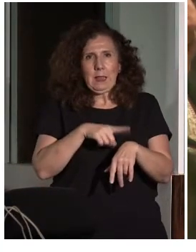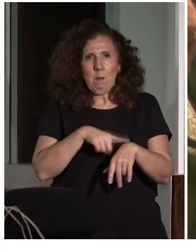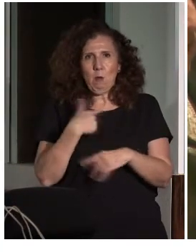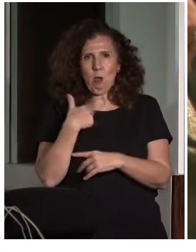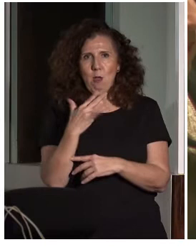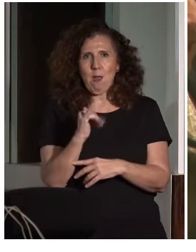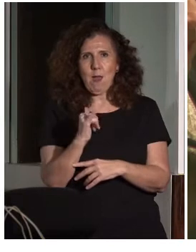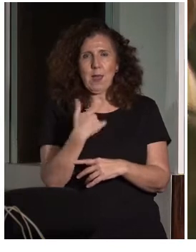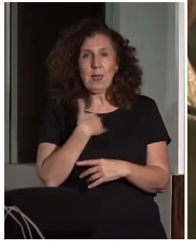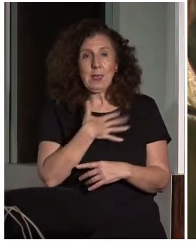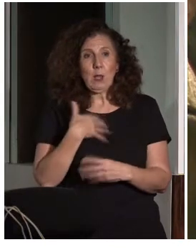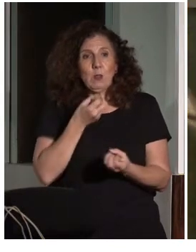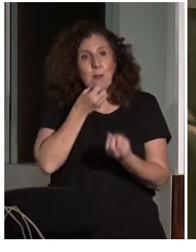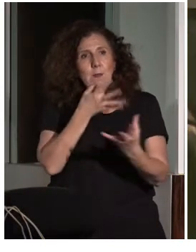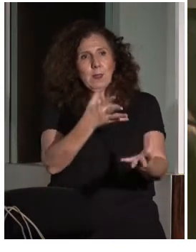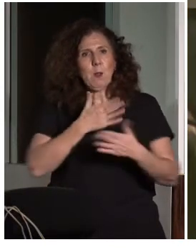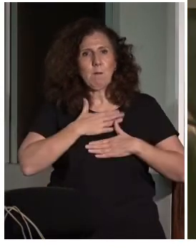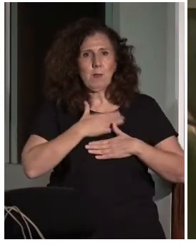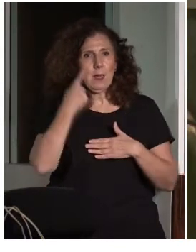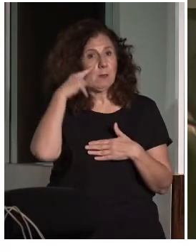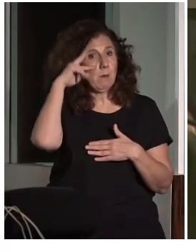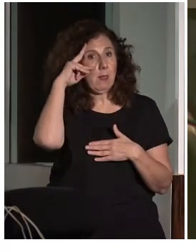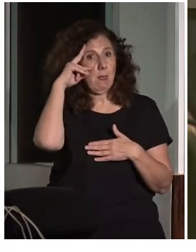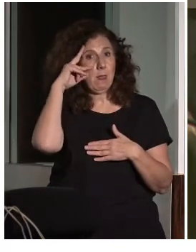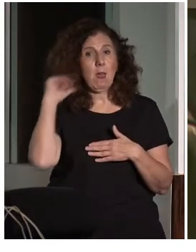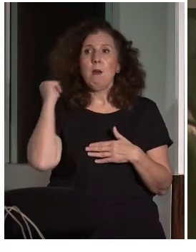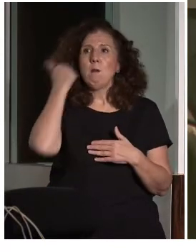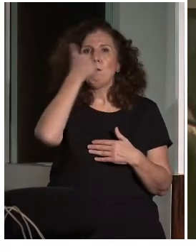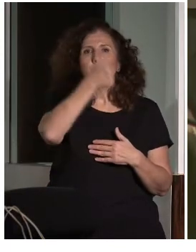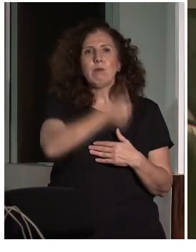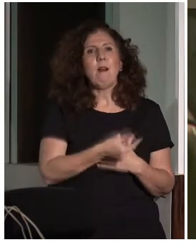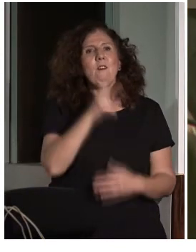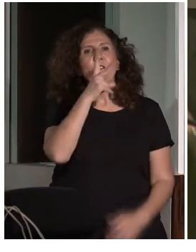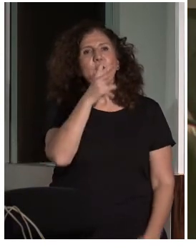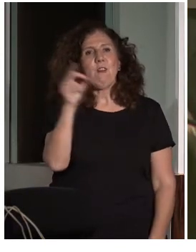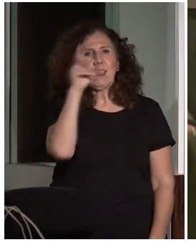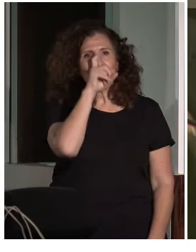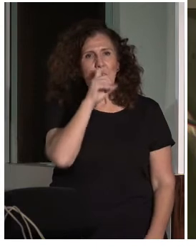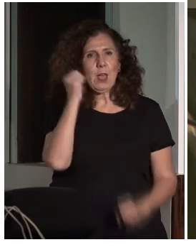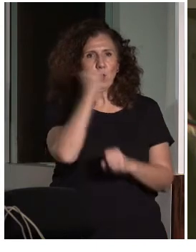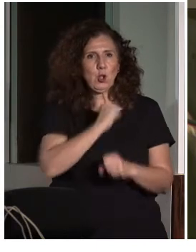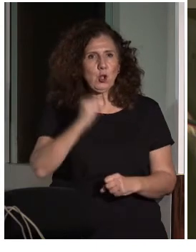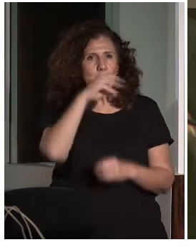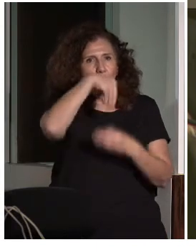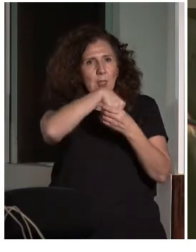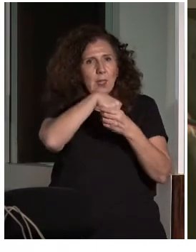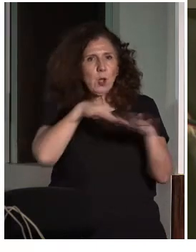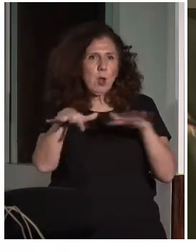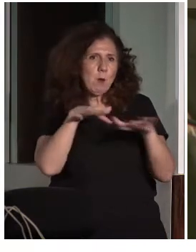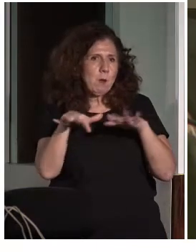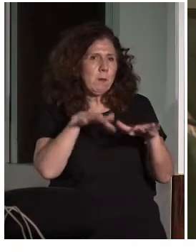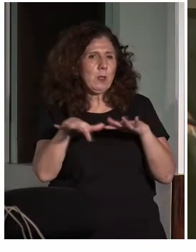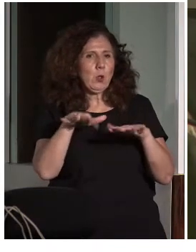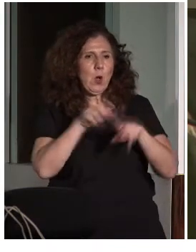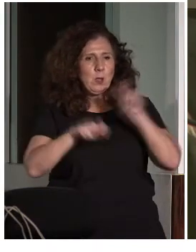desde mi experiencia, en estos 20 años que llevo dentro del movimiento asociativo Down, en distintos cargos de